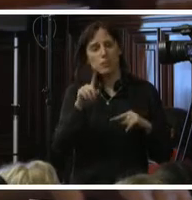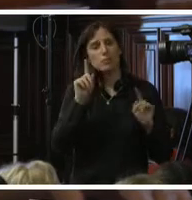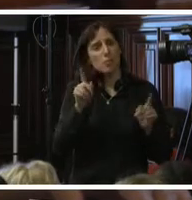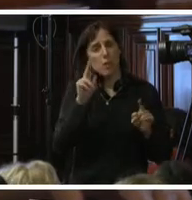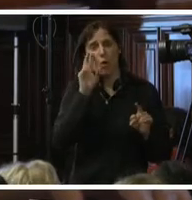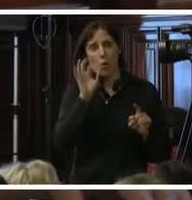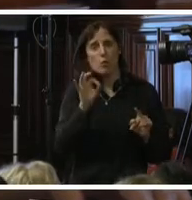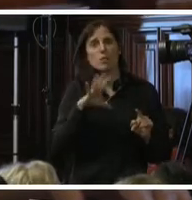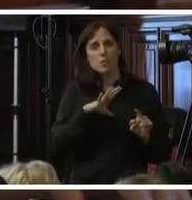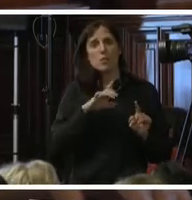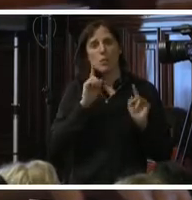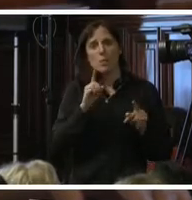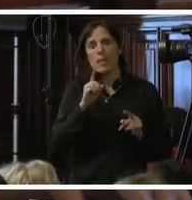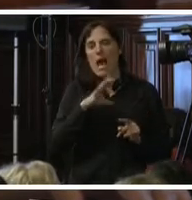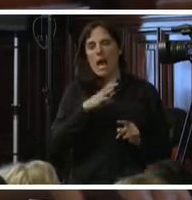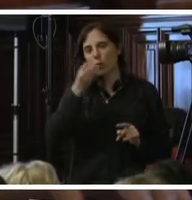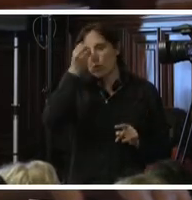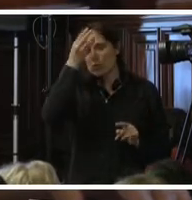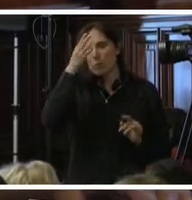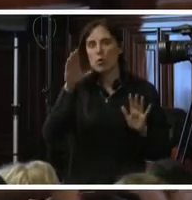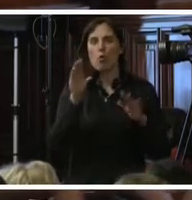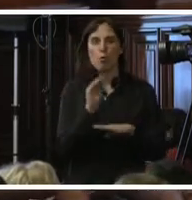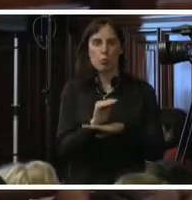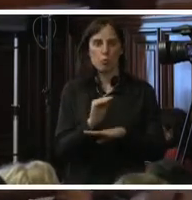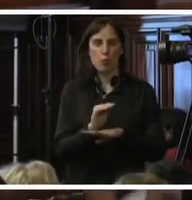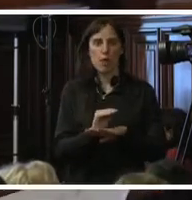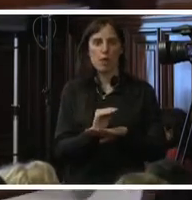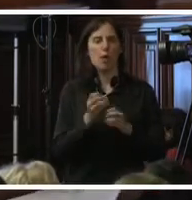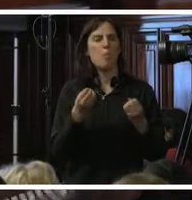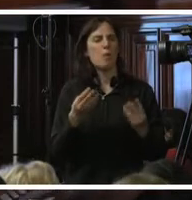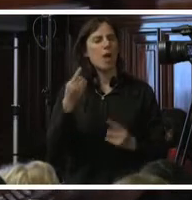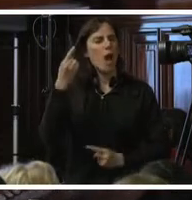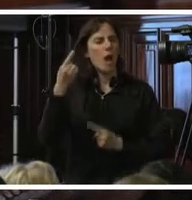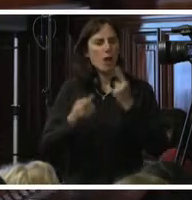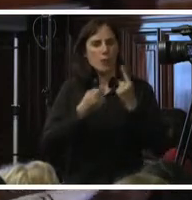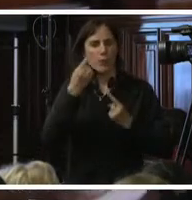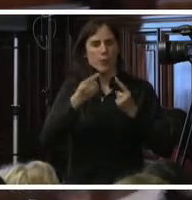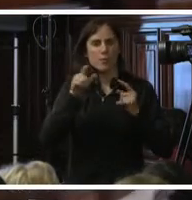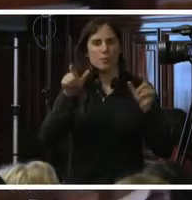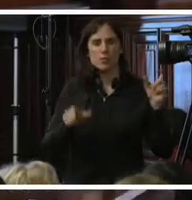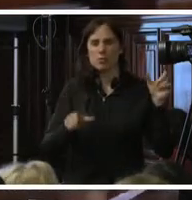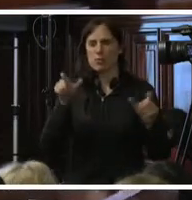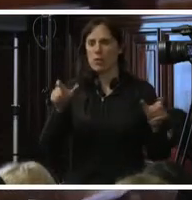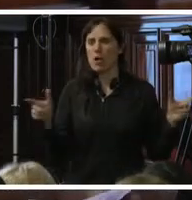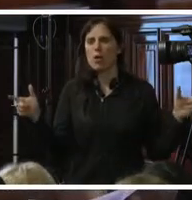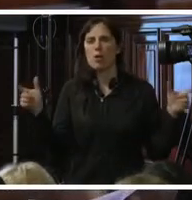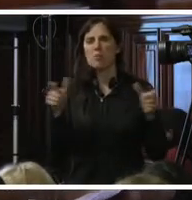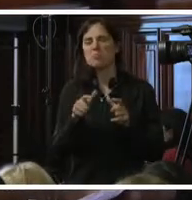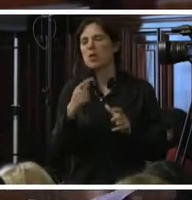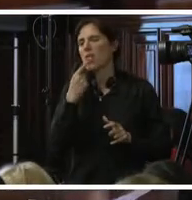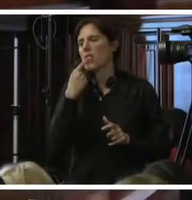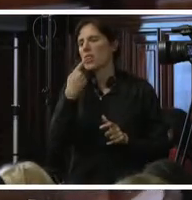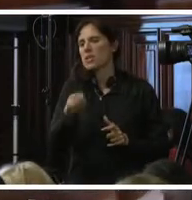Y verdaderamente a mí me preocupa la ligereza con la cual la comisión puede hablar